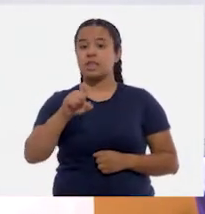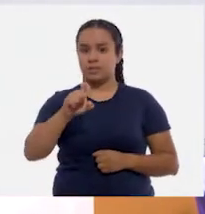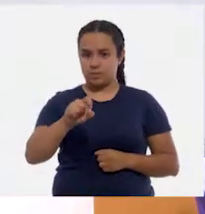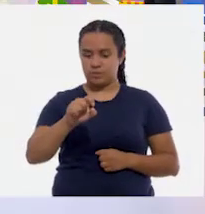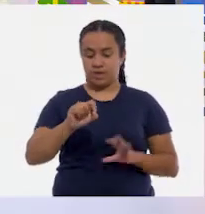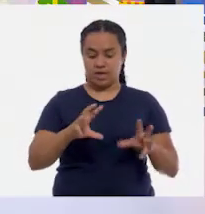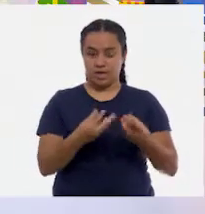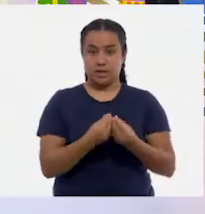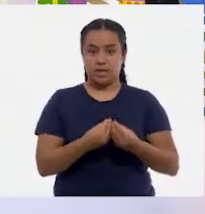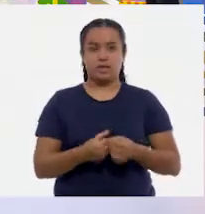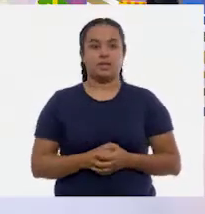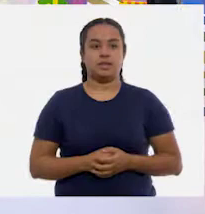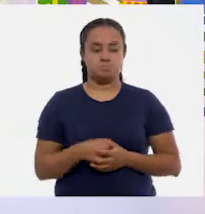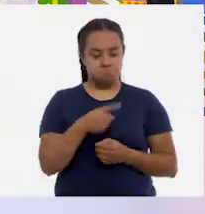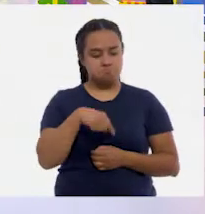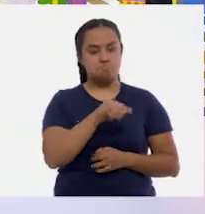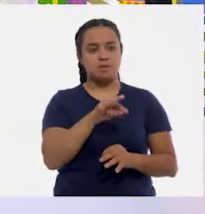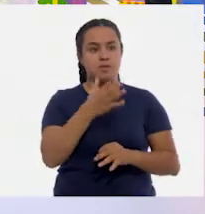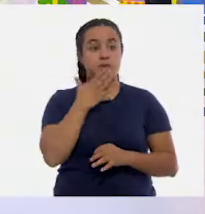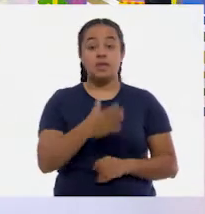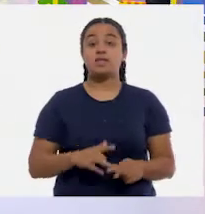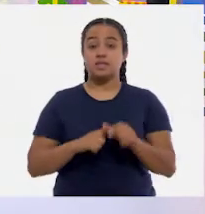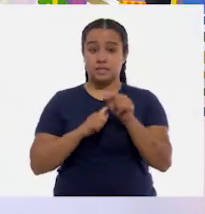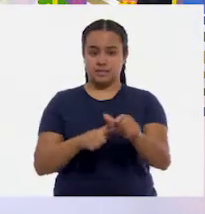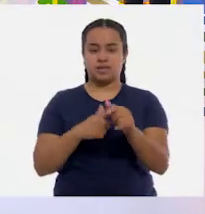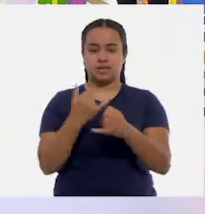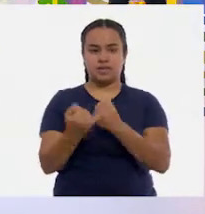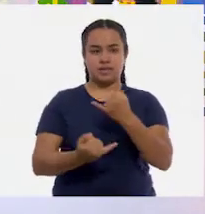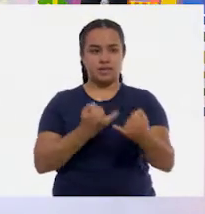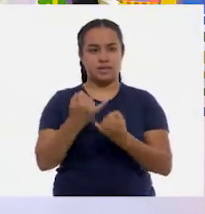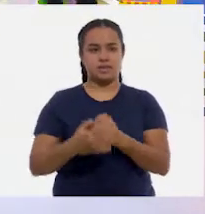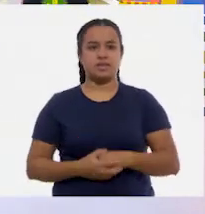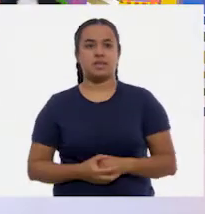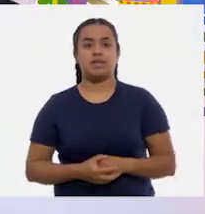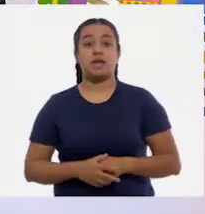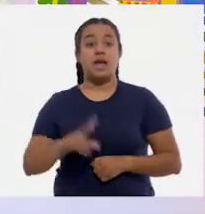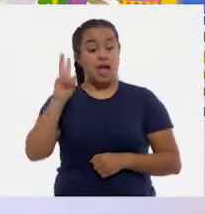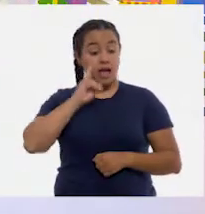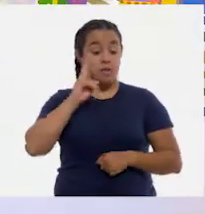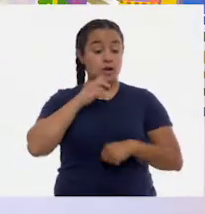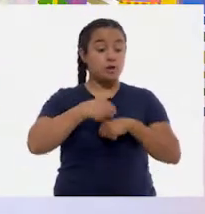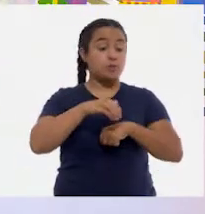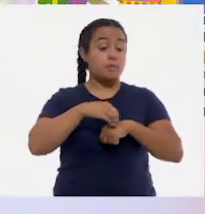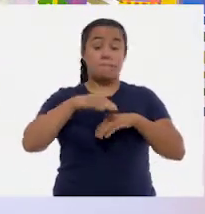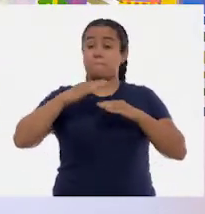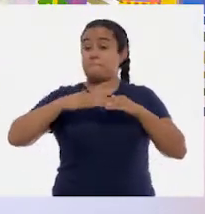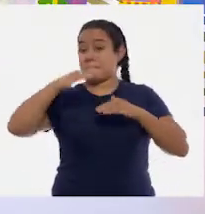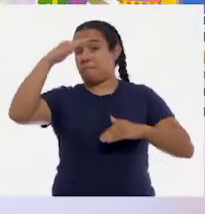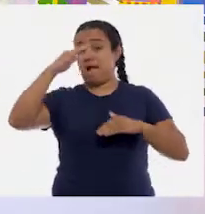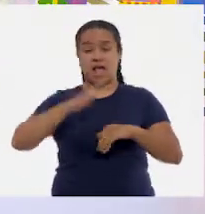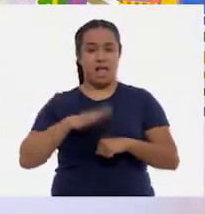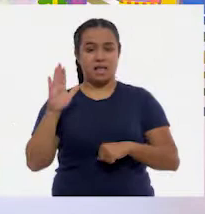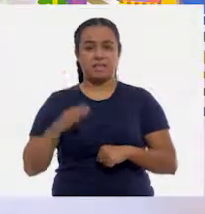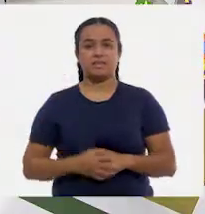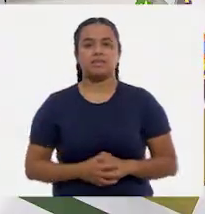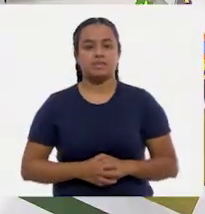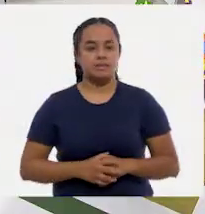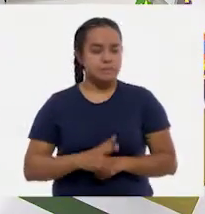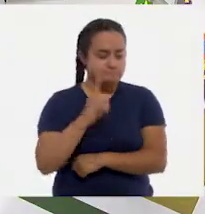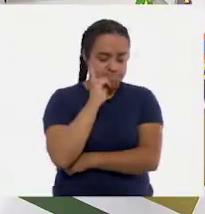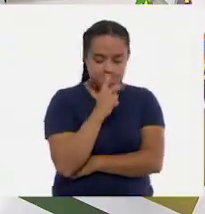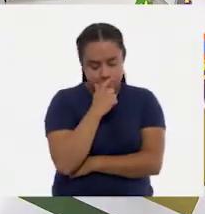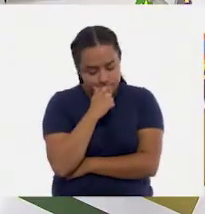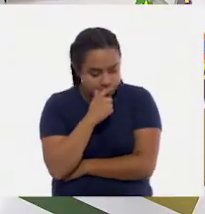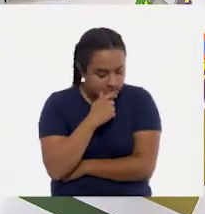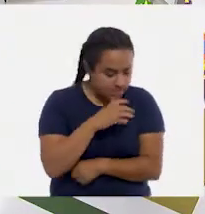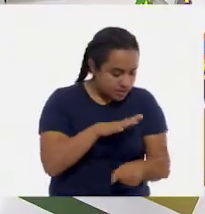veinte. Y estábamos en lo correcto. Seguimos jugando. Ok. a ver si hay un número más grande. A ver, vamos a ver. ¿Cuál será? ¿Cuál será?